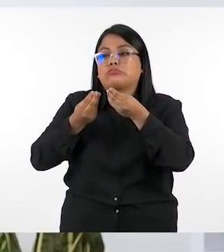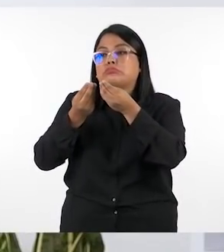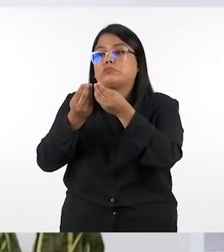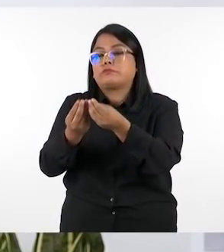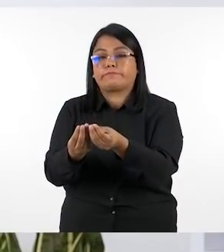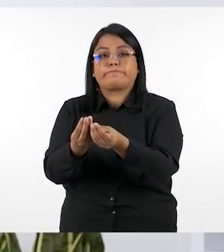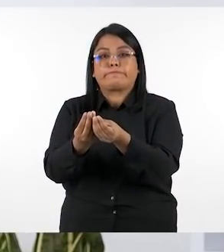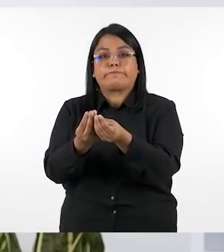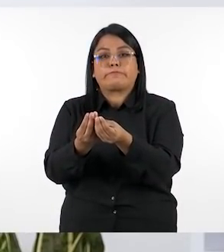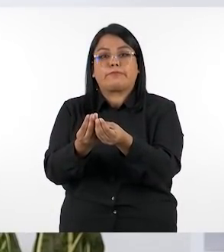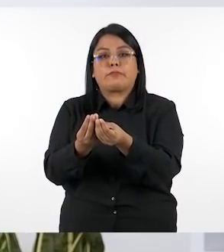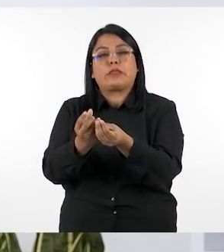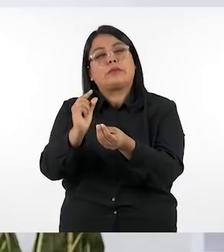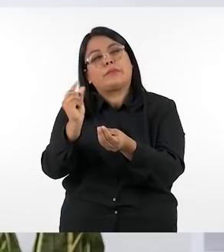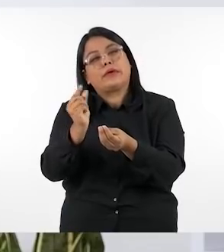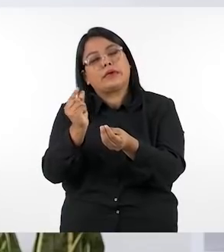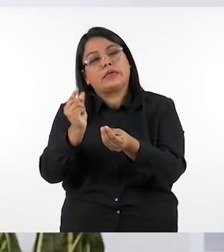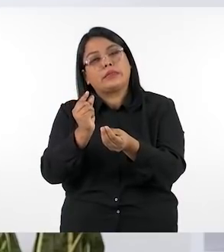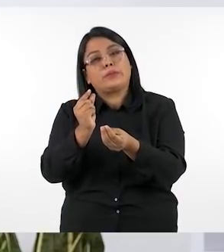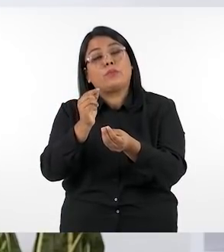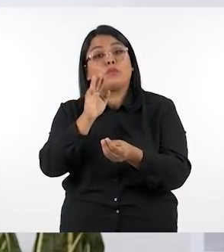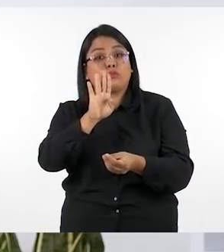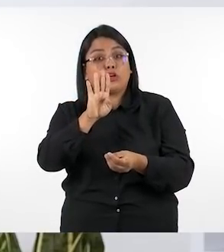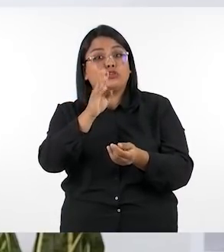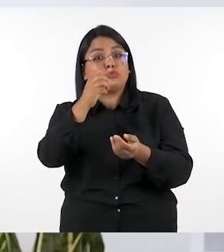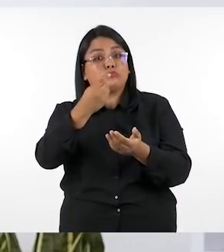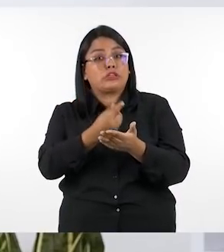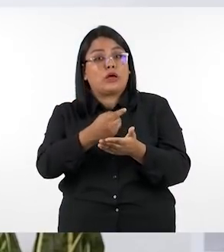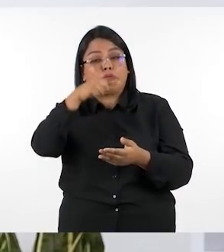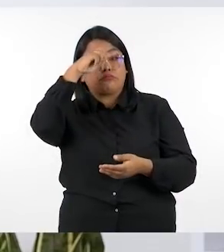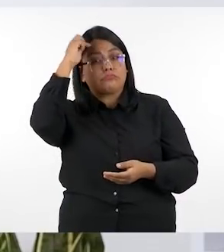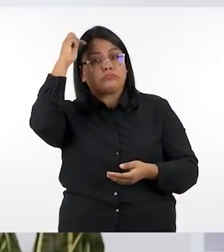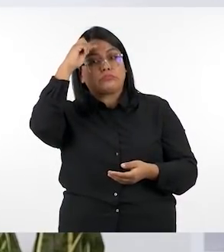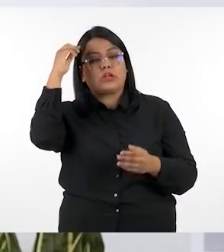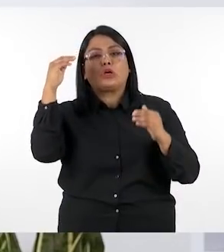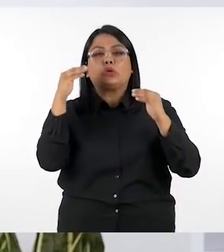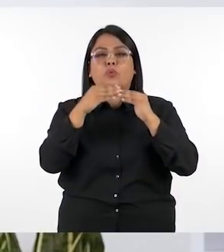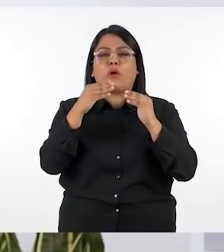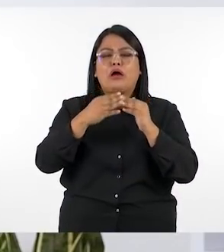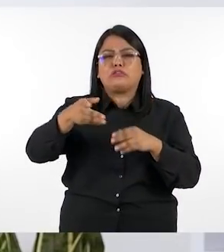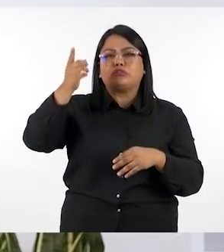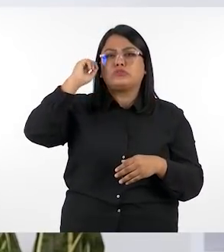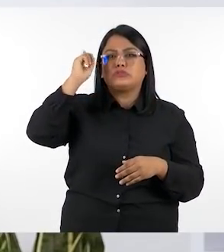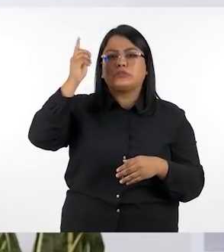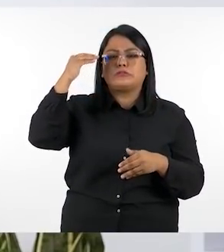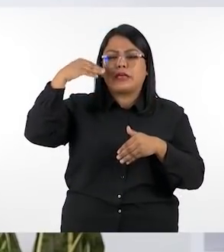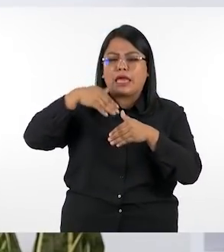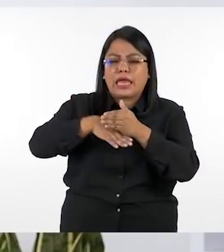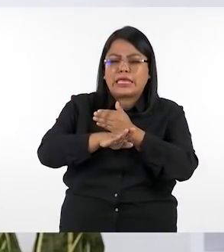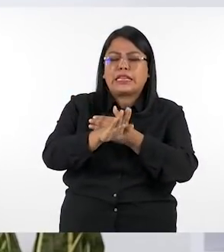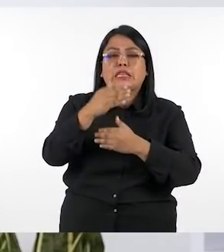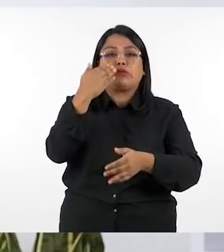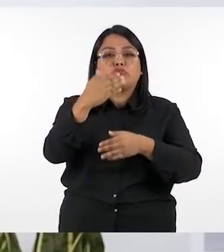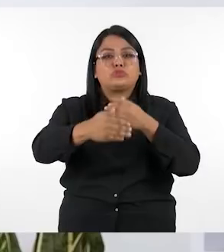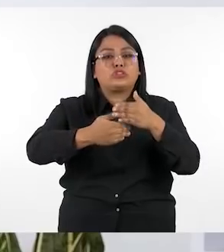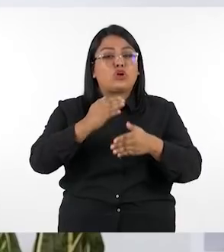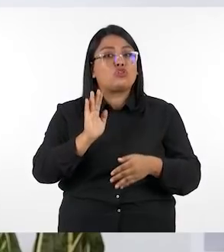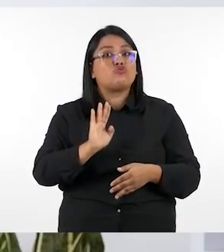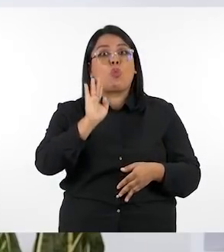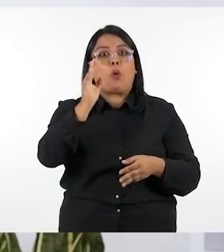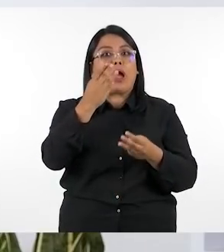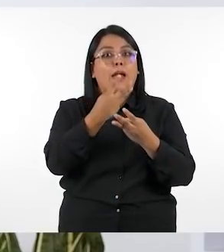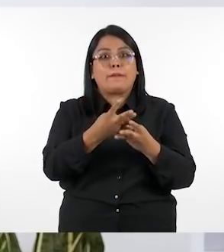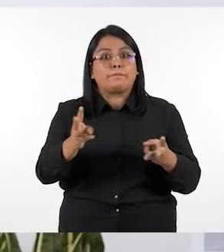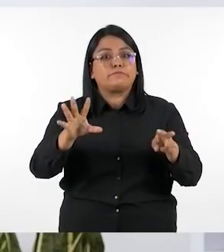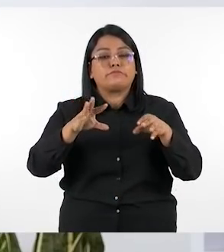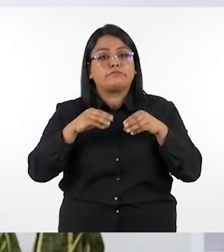a la institución y solicitamos la que corresponde igual los docentes que van a ingresar en este proceso y que nunca habían tenido el